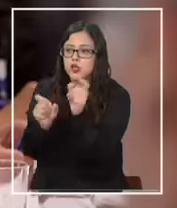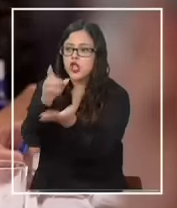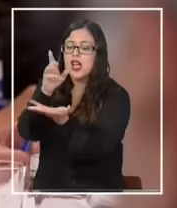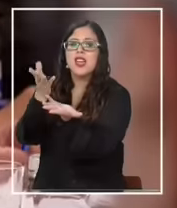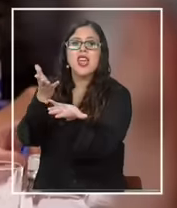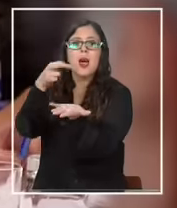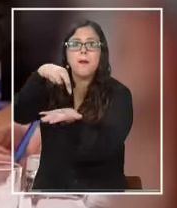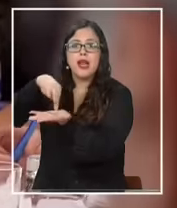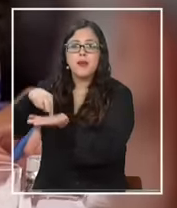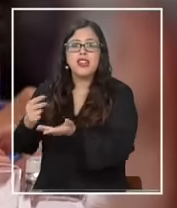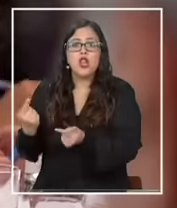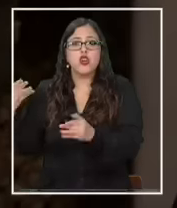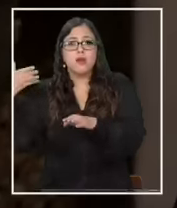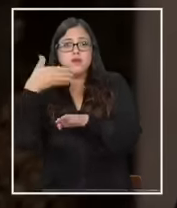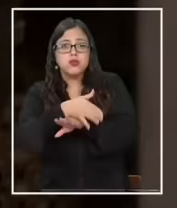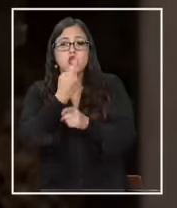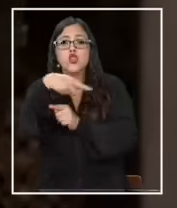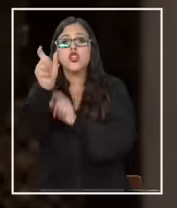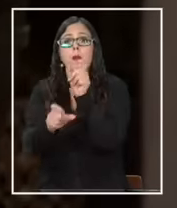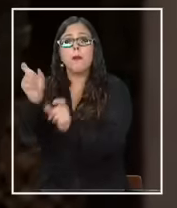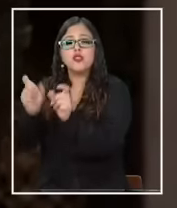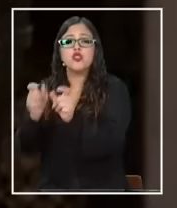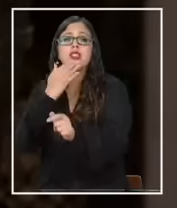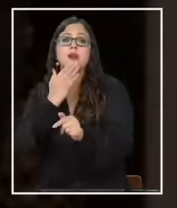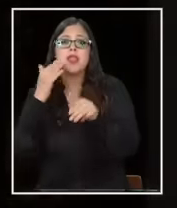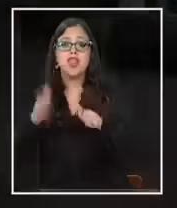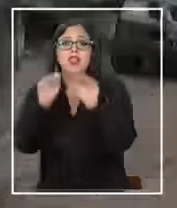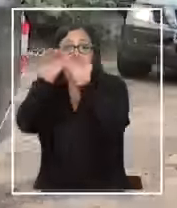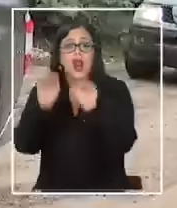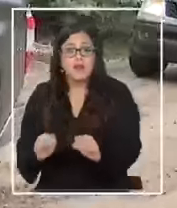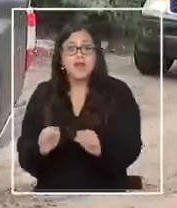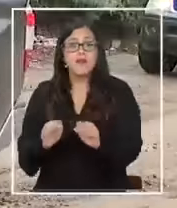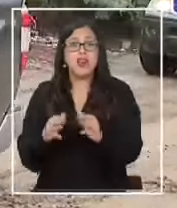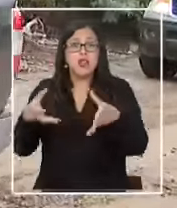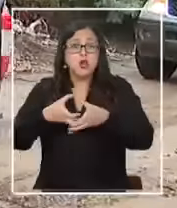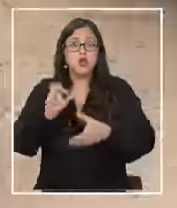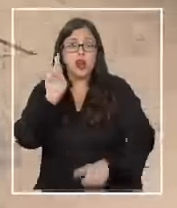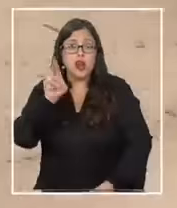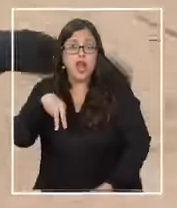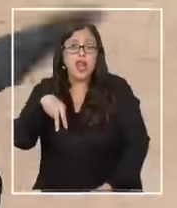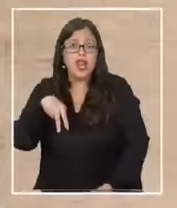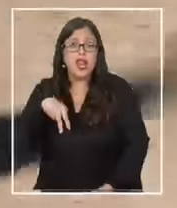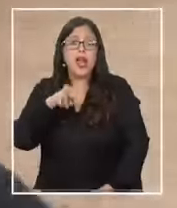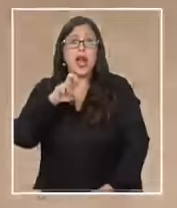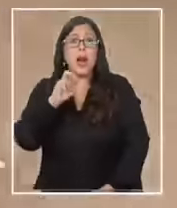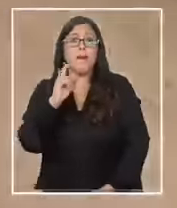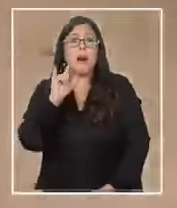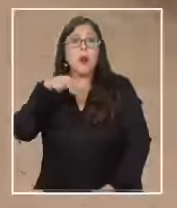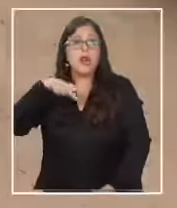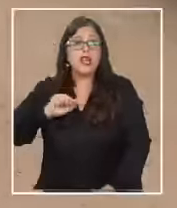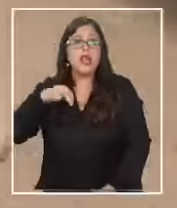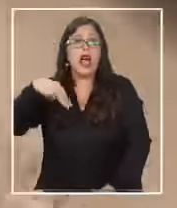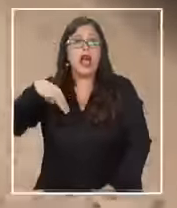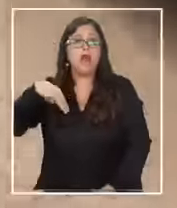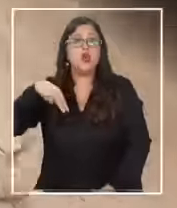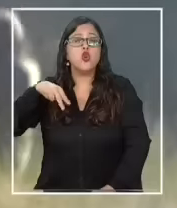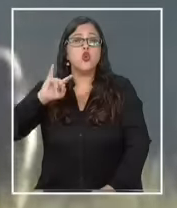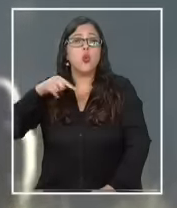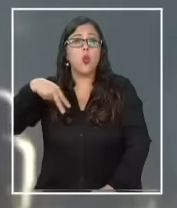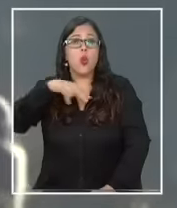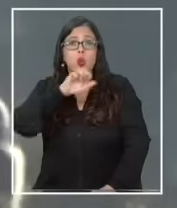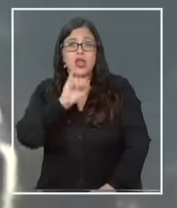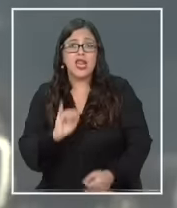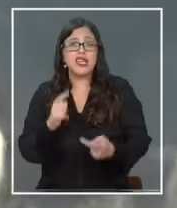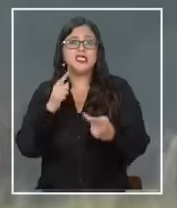día y de hecho algunos otros parlamentarios de la misma tienda de Renovación Nacional Paulina Núñez me estoy acordando y en Twitter